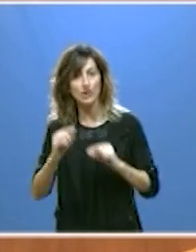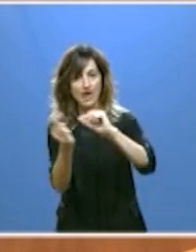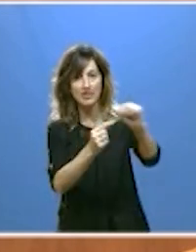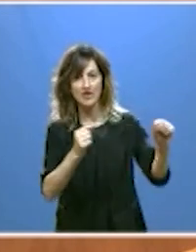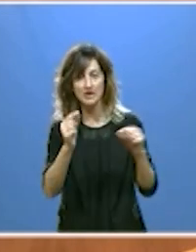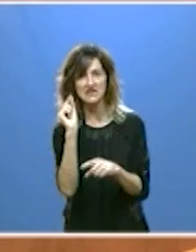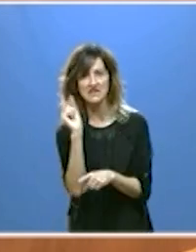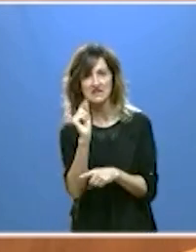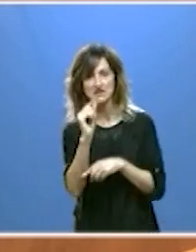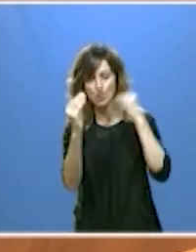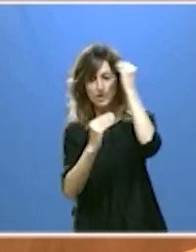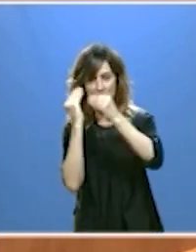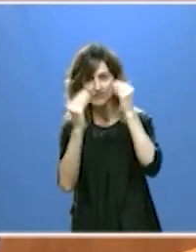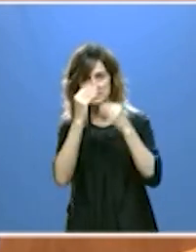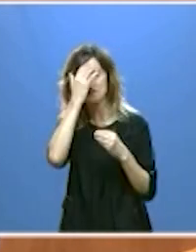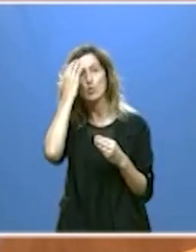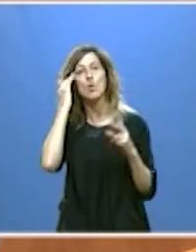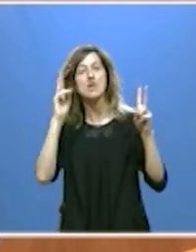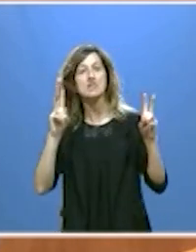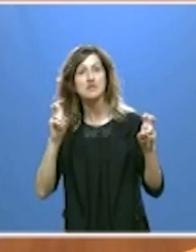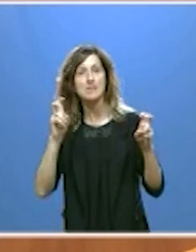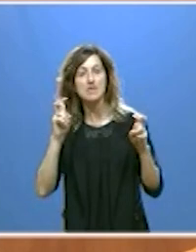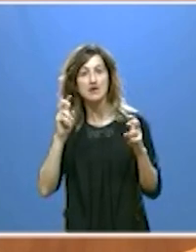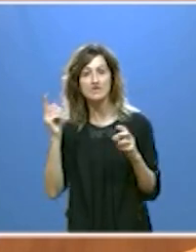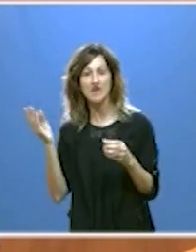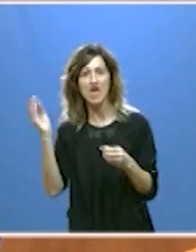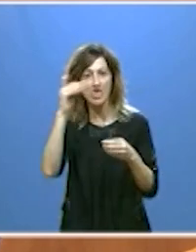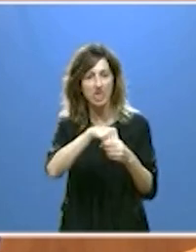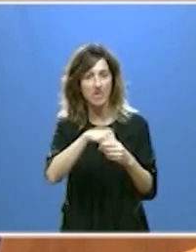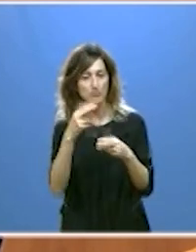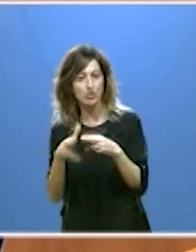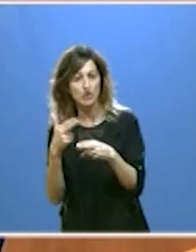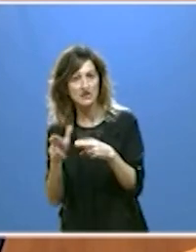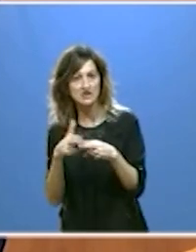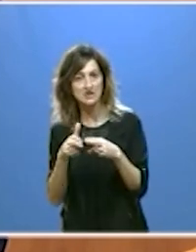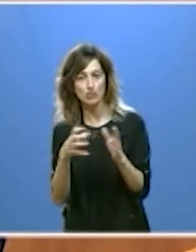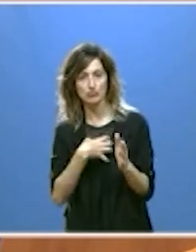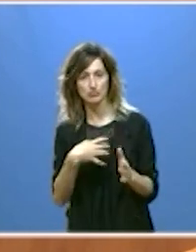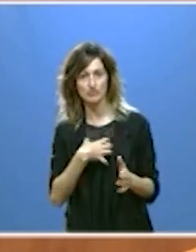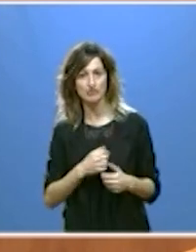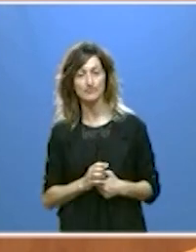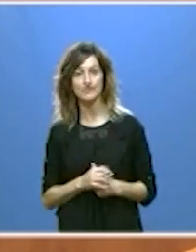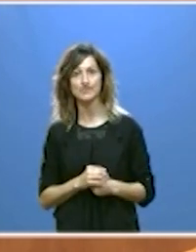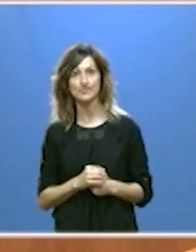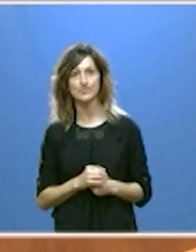crítico y reflexivo y estar fuera de intromisiones políticas y partidistas.